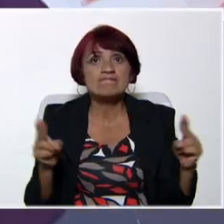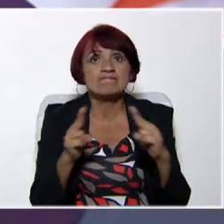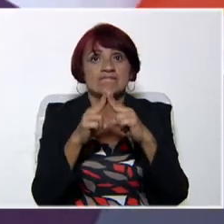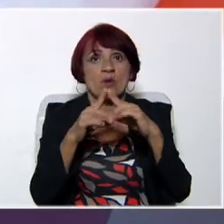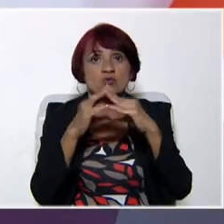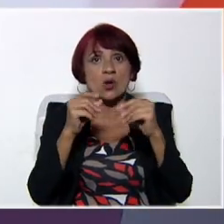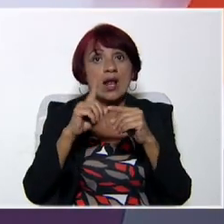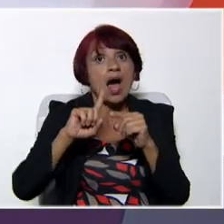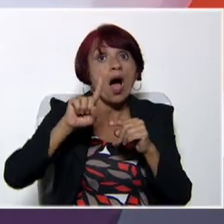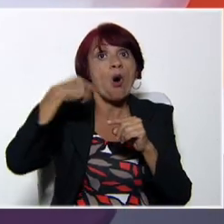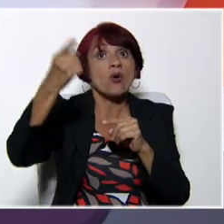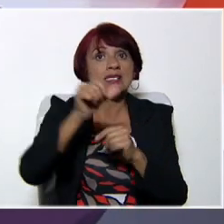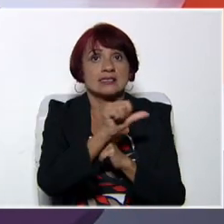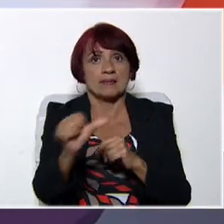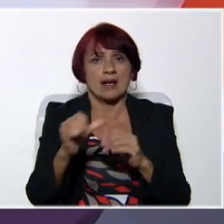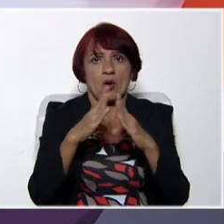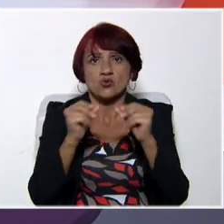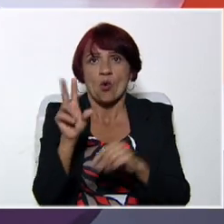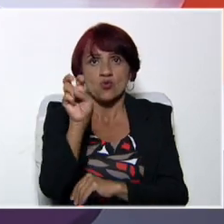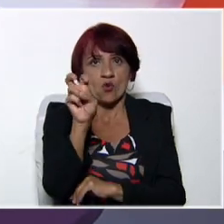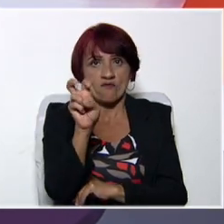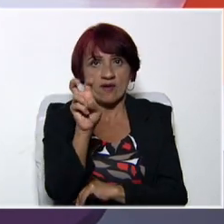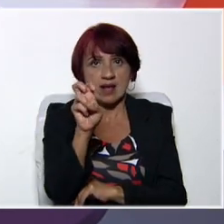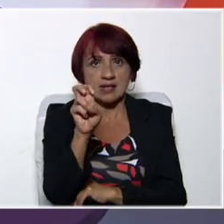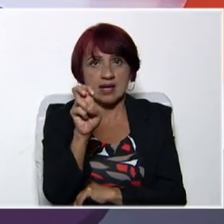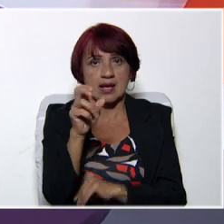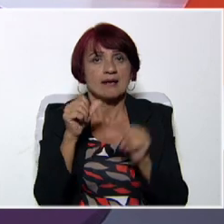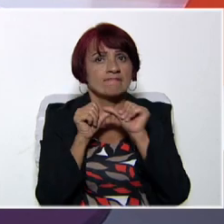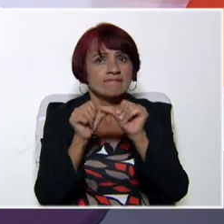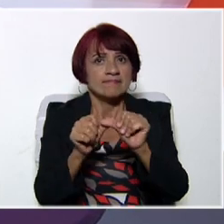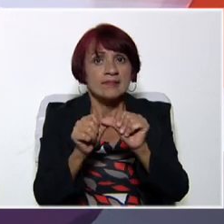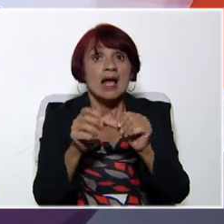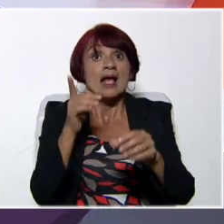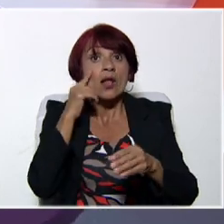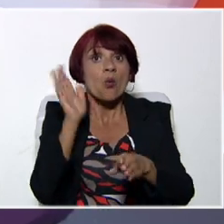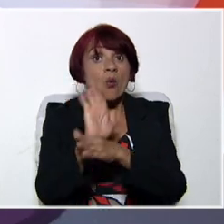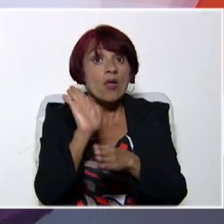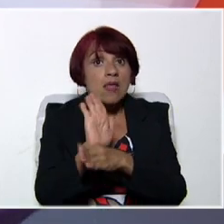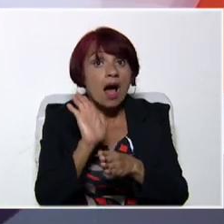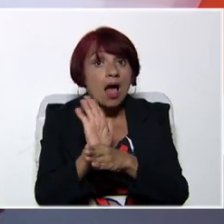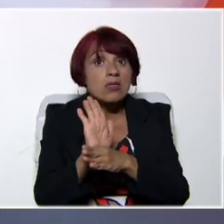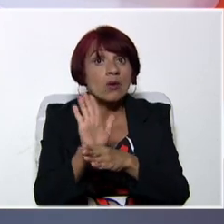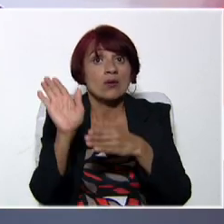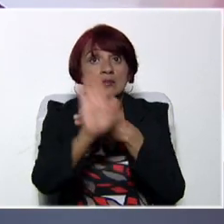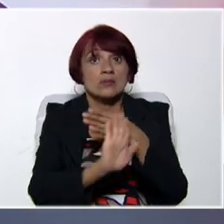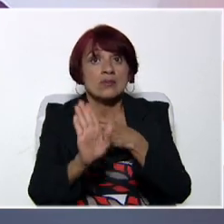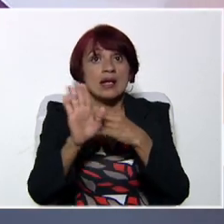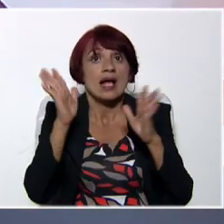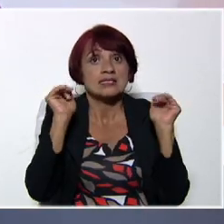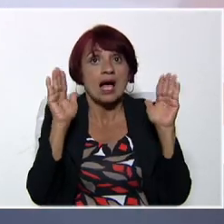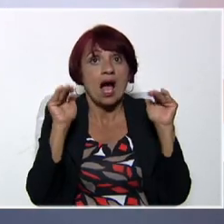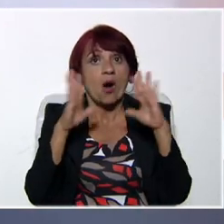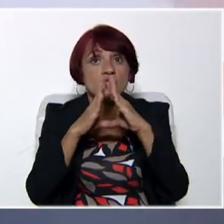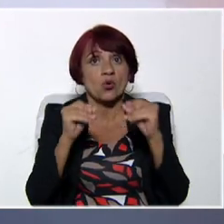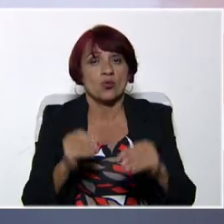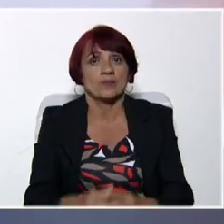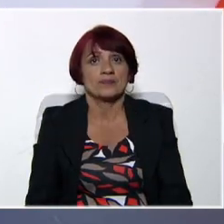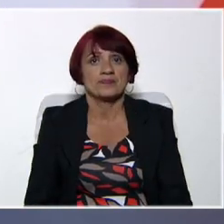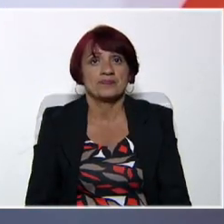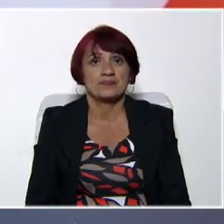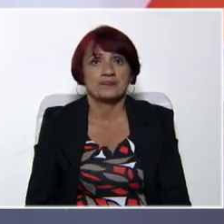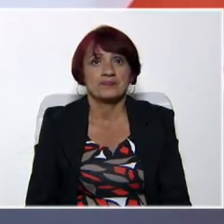la próxima semana, como todos los viernes. Recuerden mantener las medidas de bioseguridad. Cuídense mucho. Hasta una próxima oportunidad.